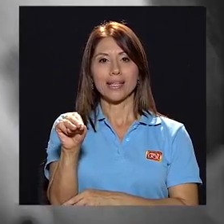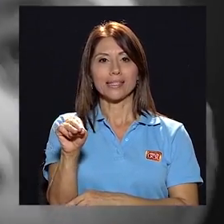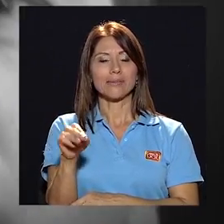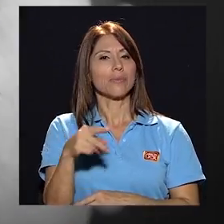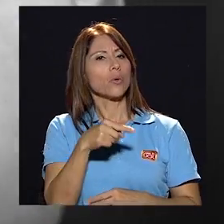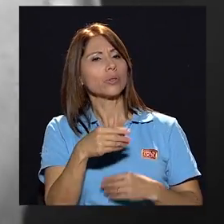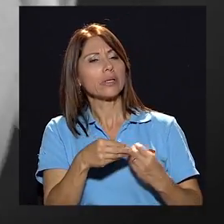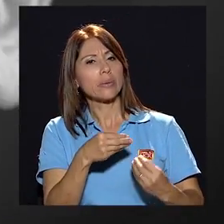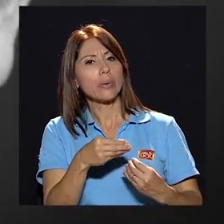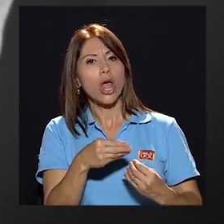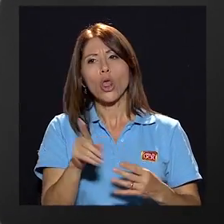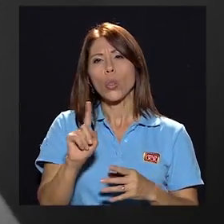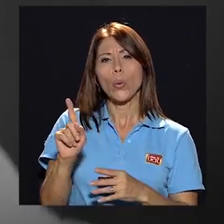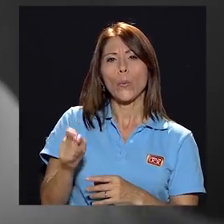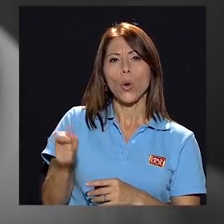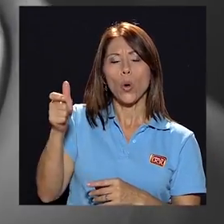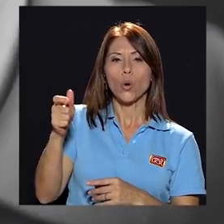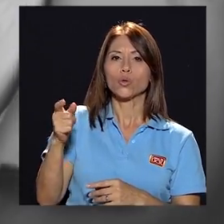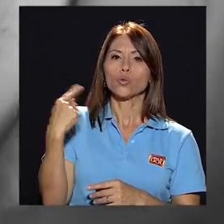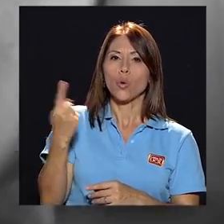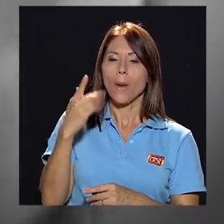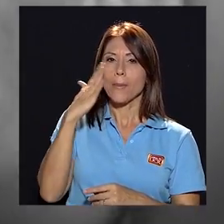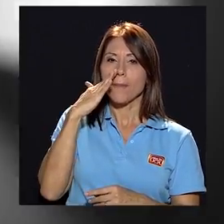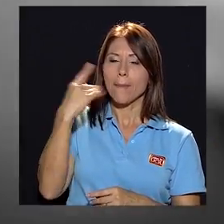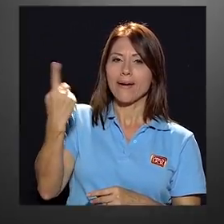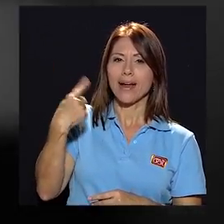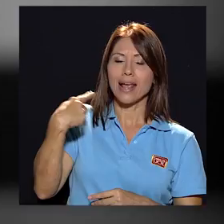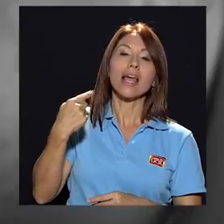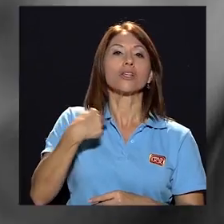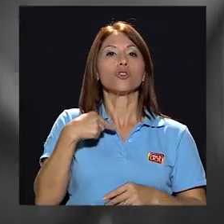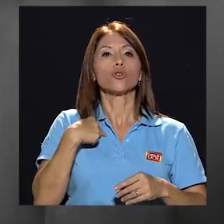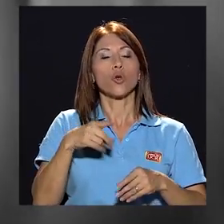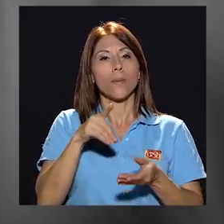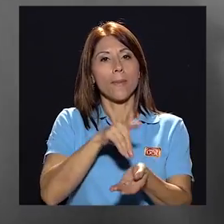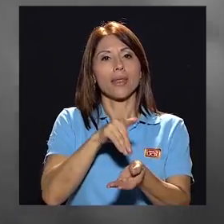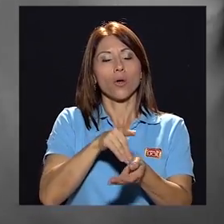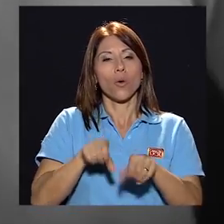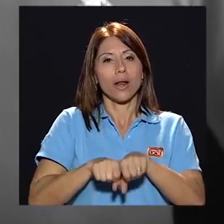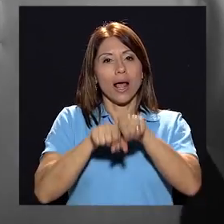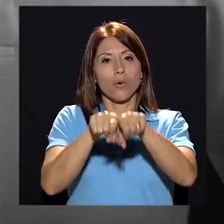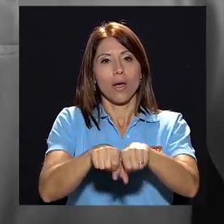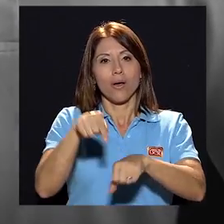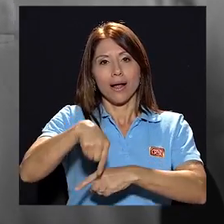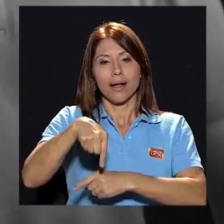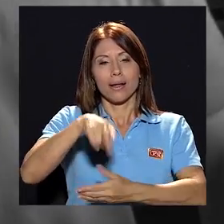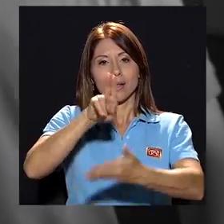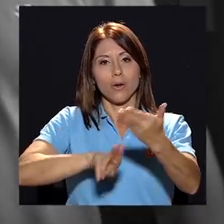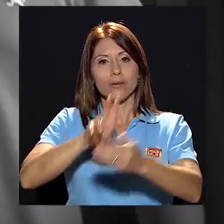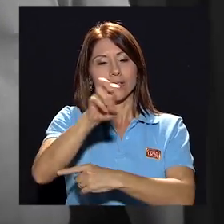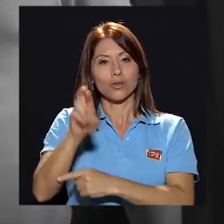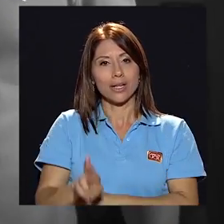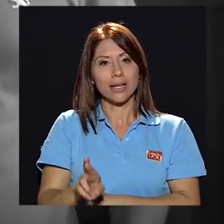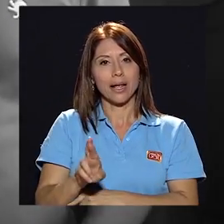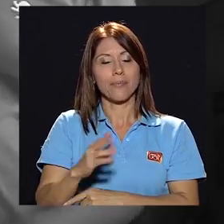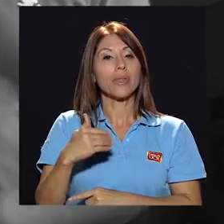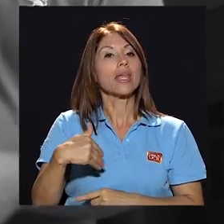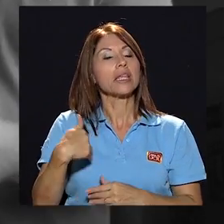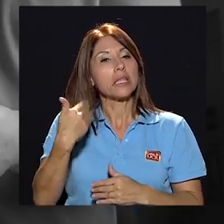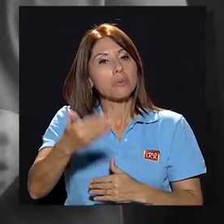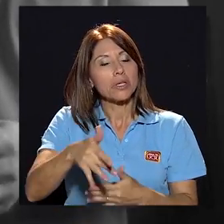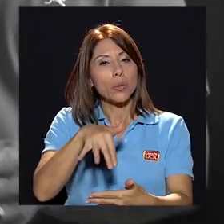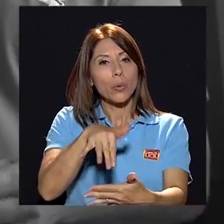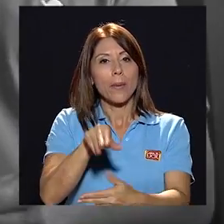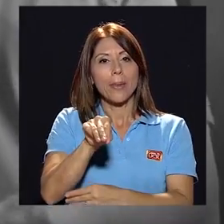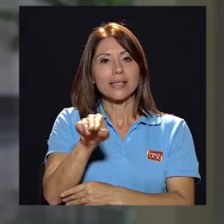No, lo uso muy poco. ¿Por qué? Solo cuando mi mamá me regaña. Yo soy médico graduado acá, en la Universidad de Costa Rica, y